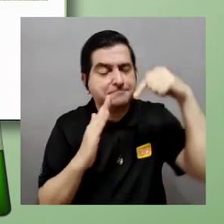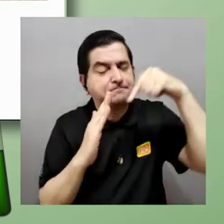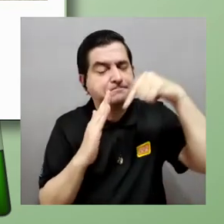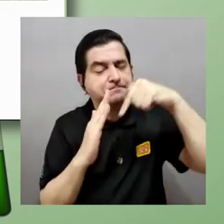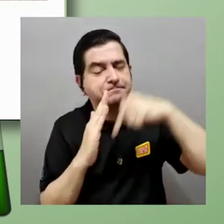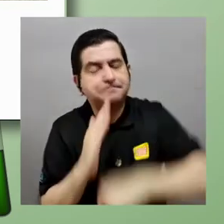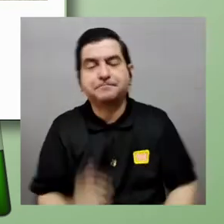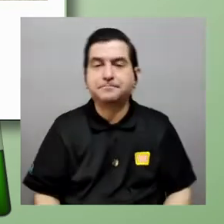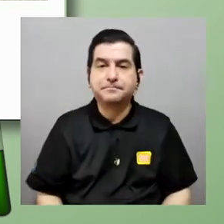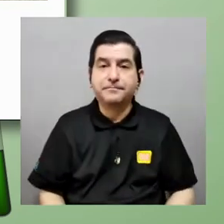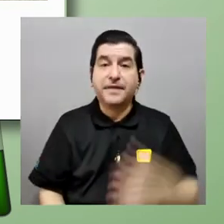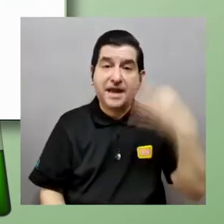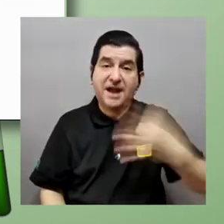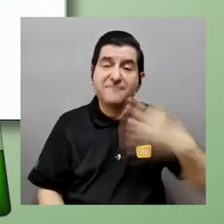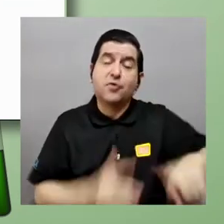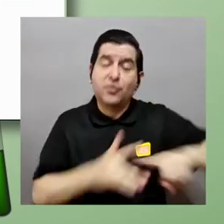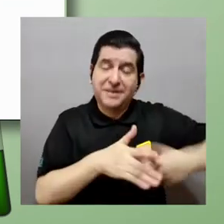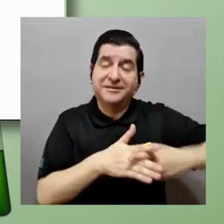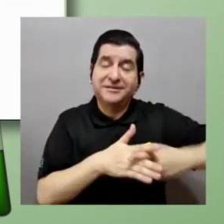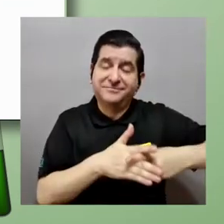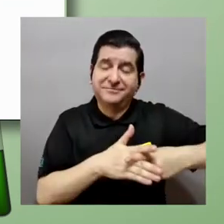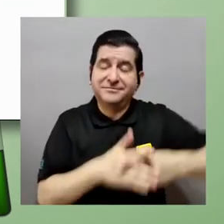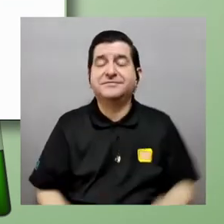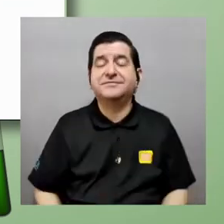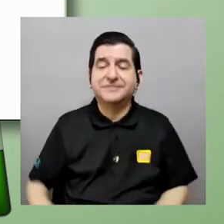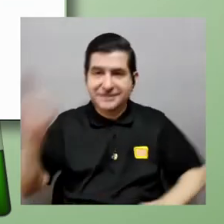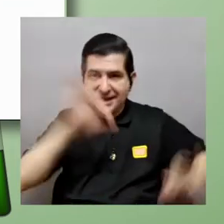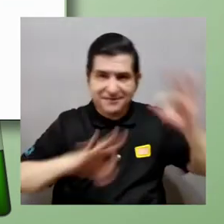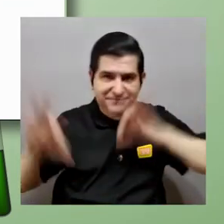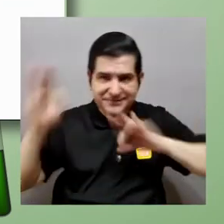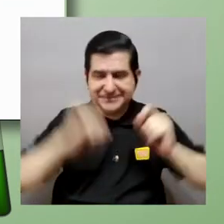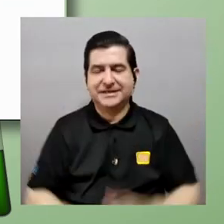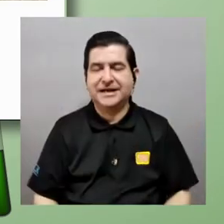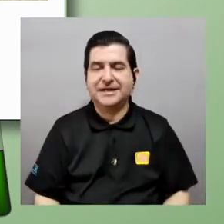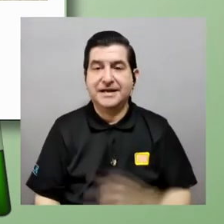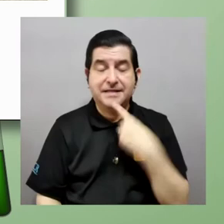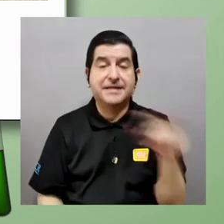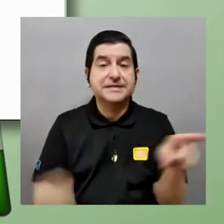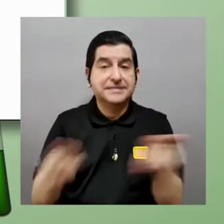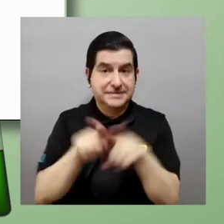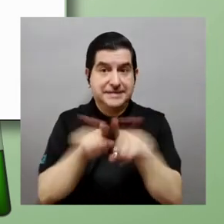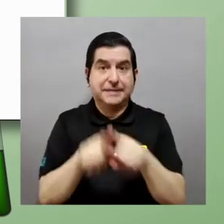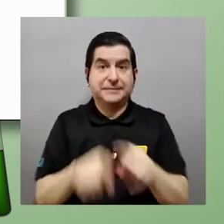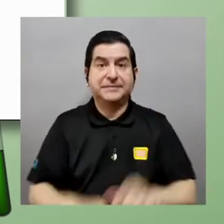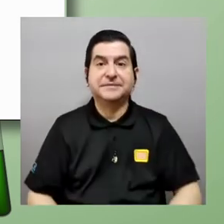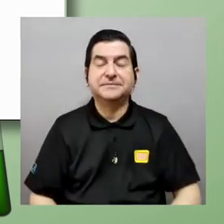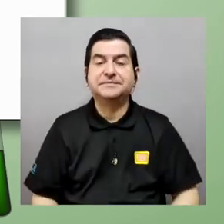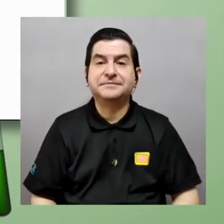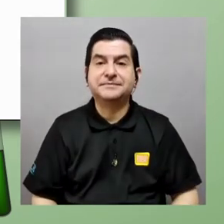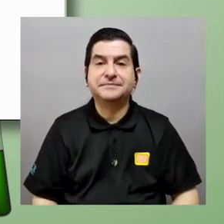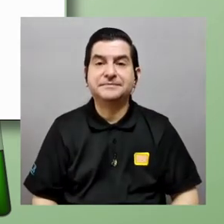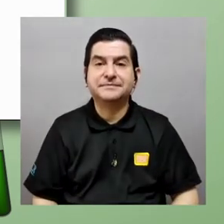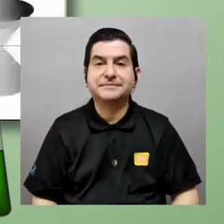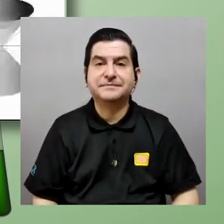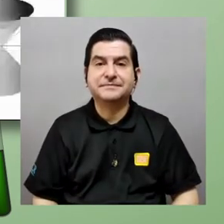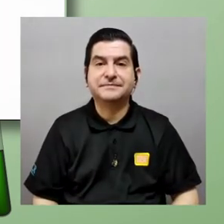más allá en los formalismos de la física les decía también cómo